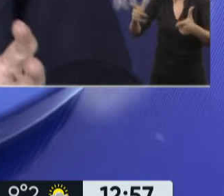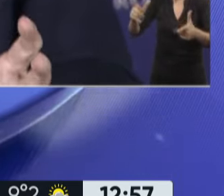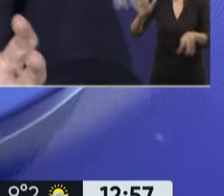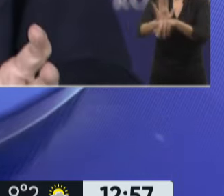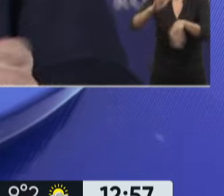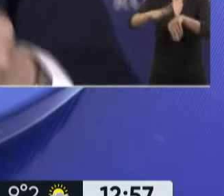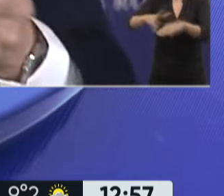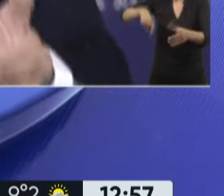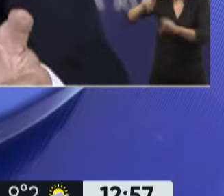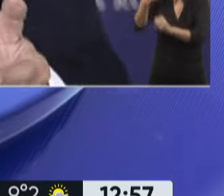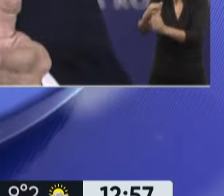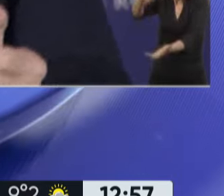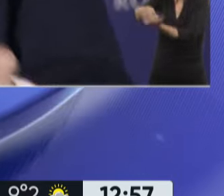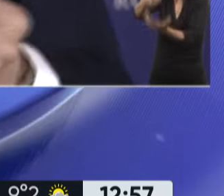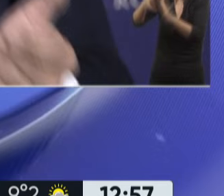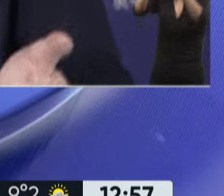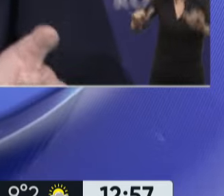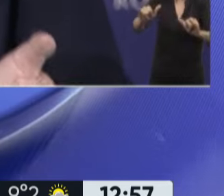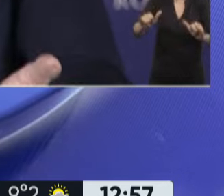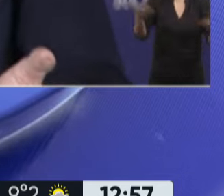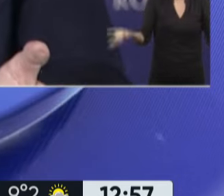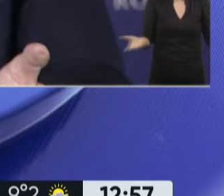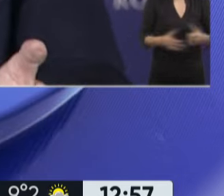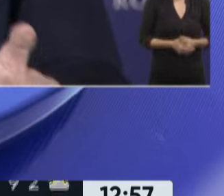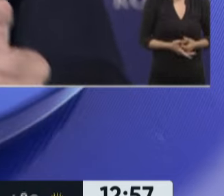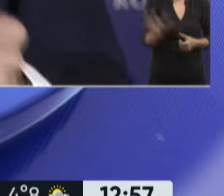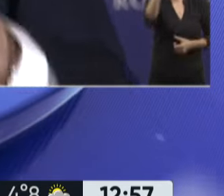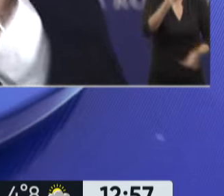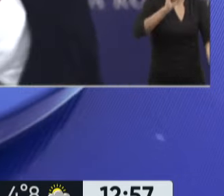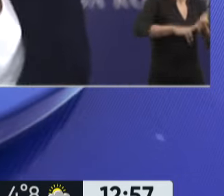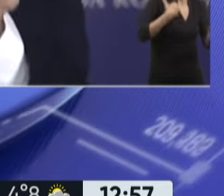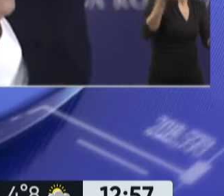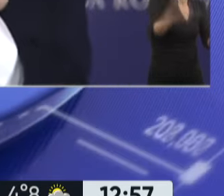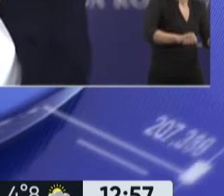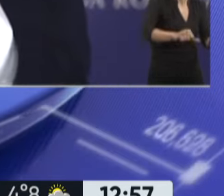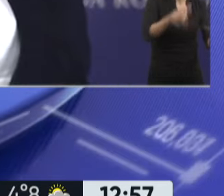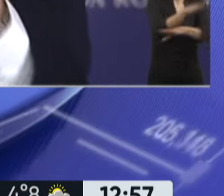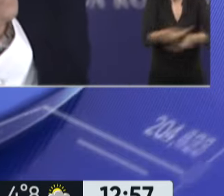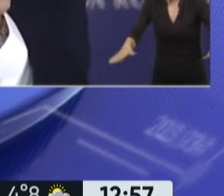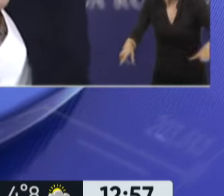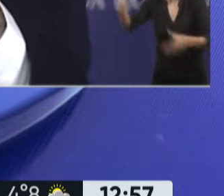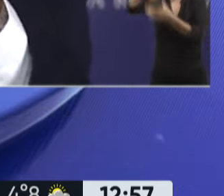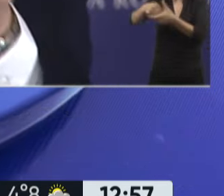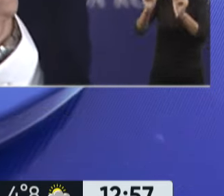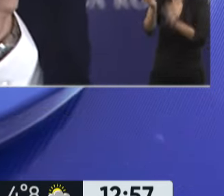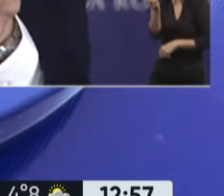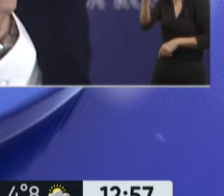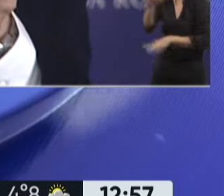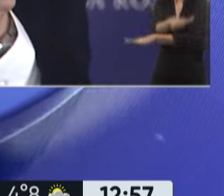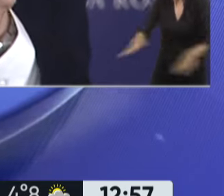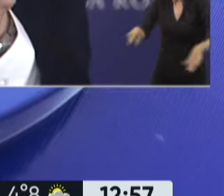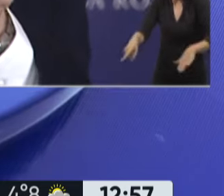la luz, que no pagan los impuestos. Los niños en los clubes que